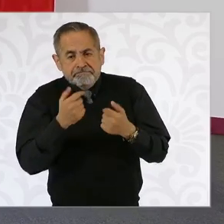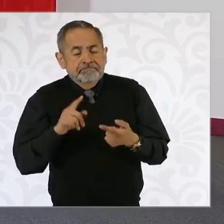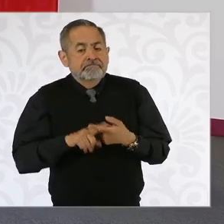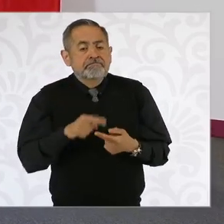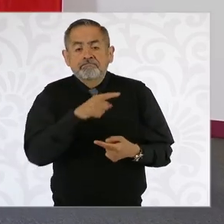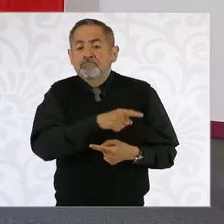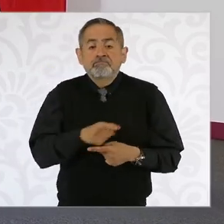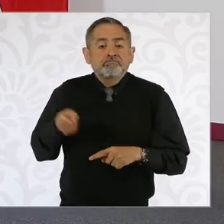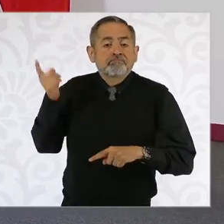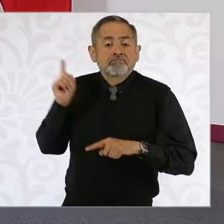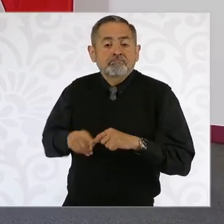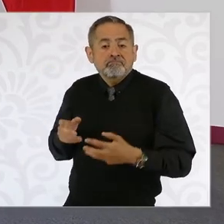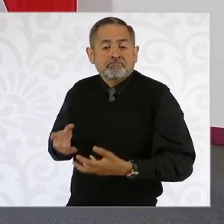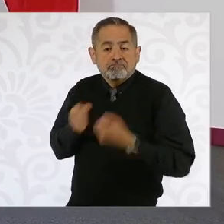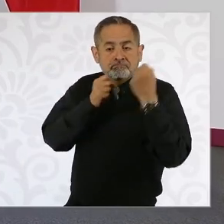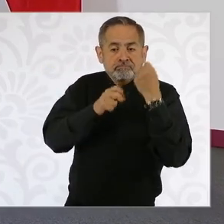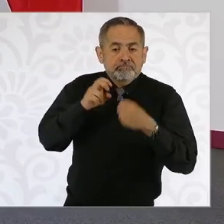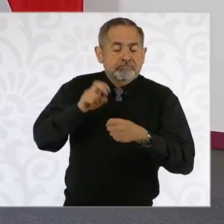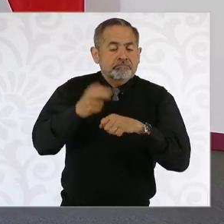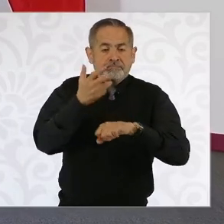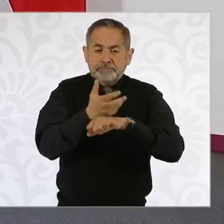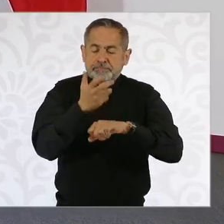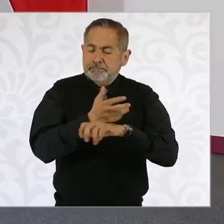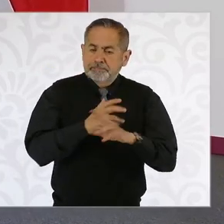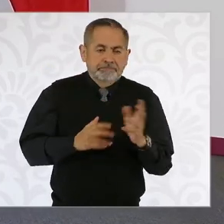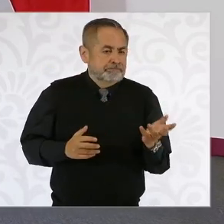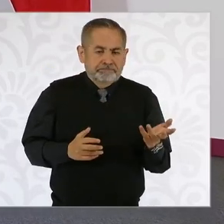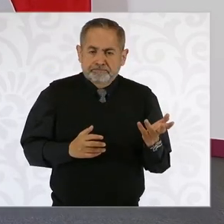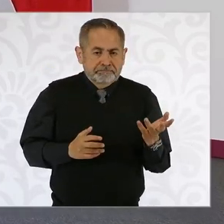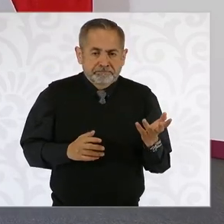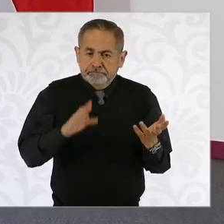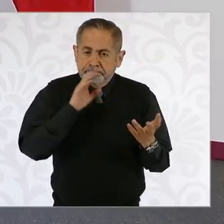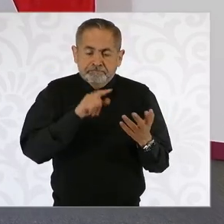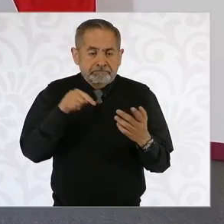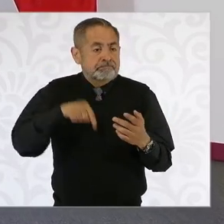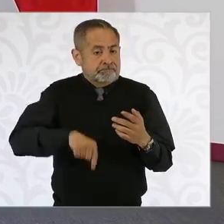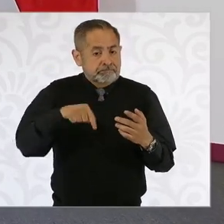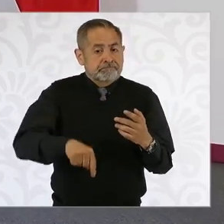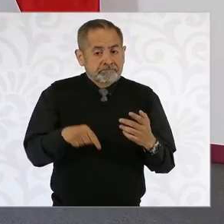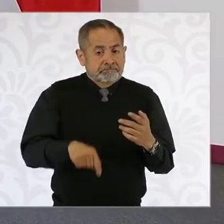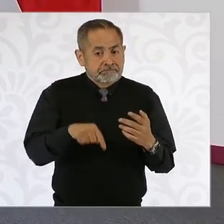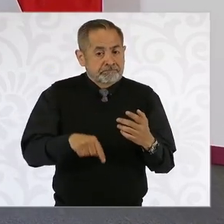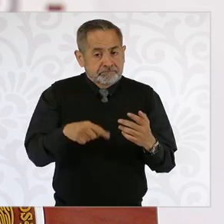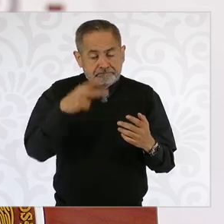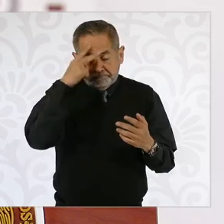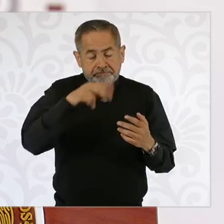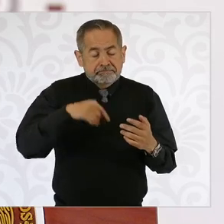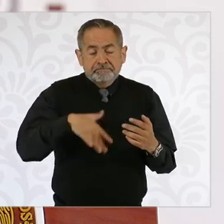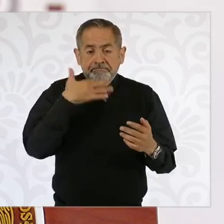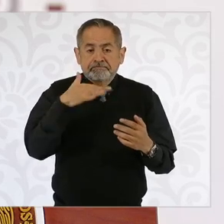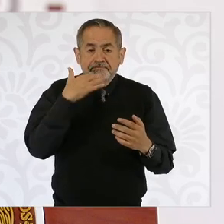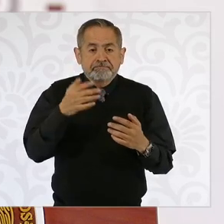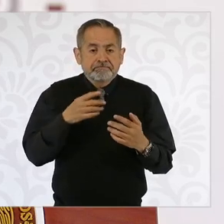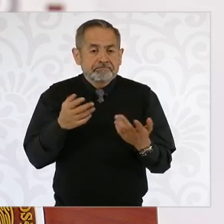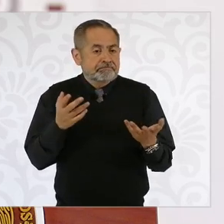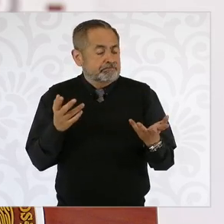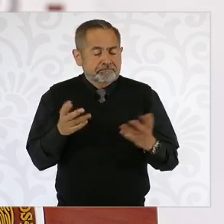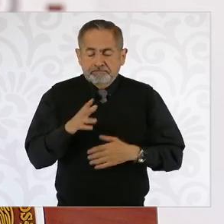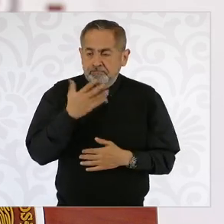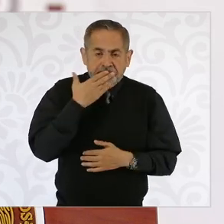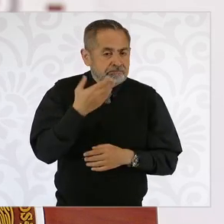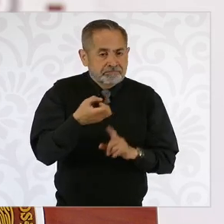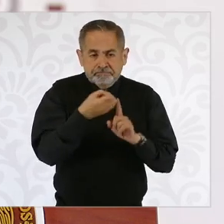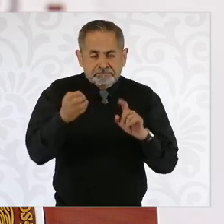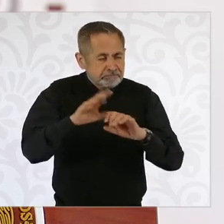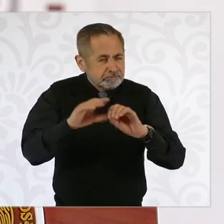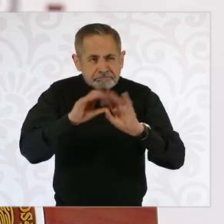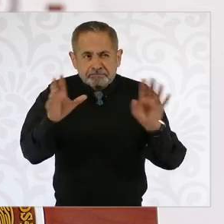detención en Estados Unidos a partir de un proceso que no está